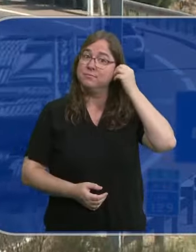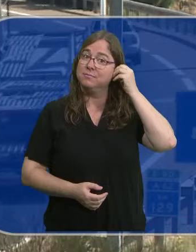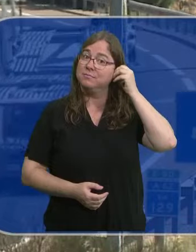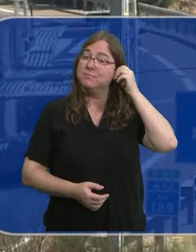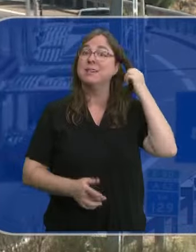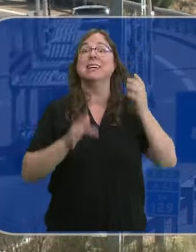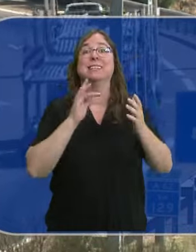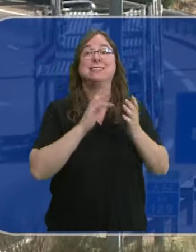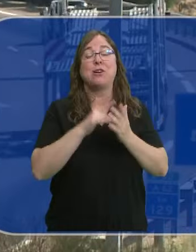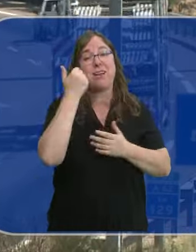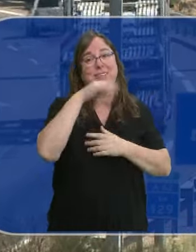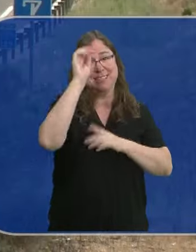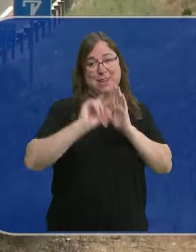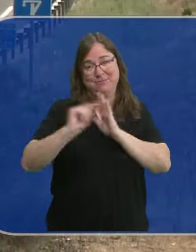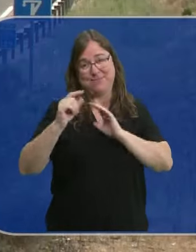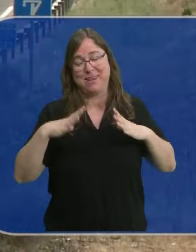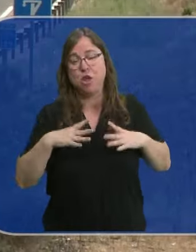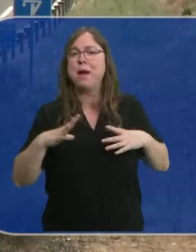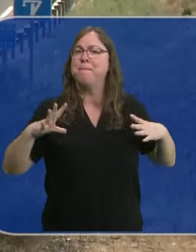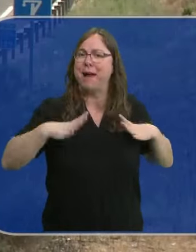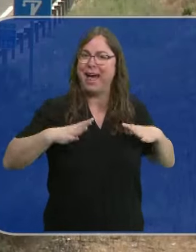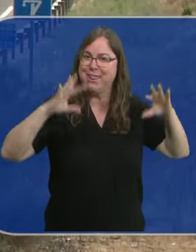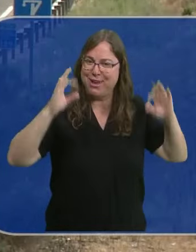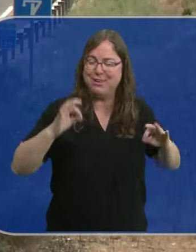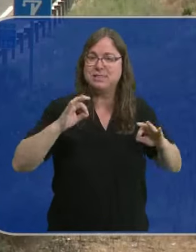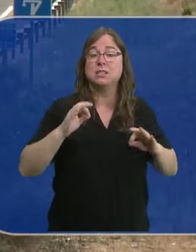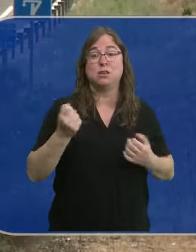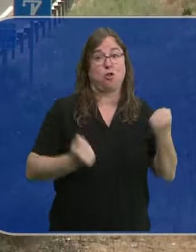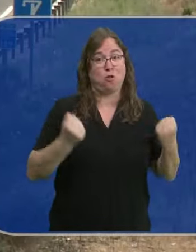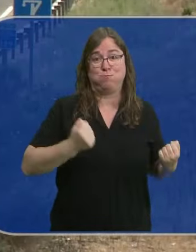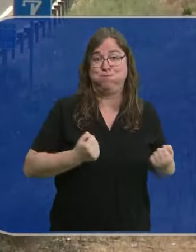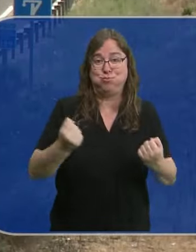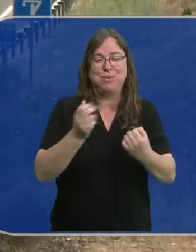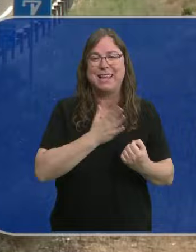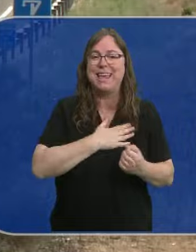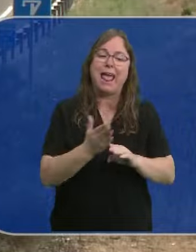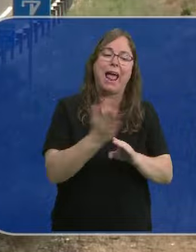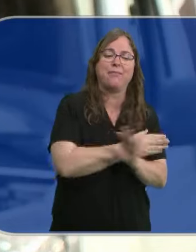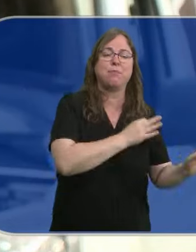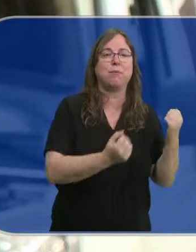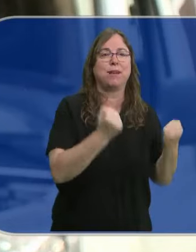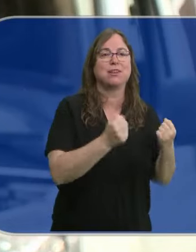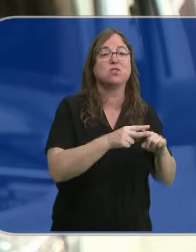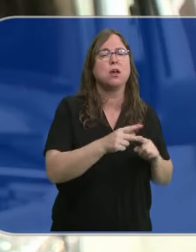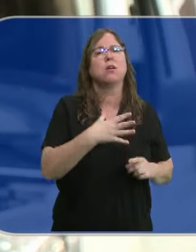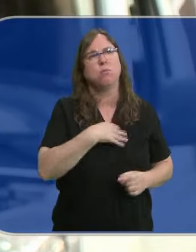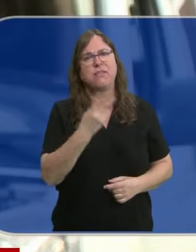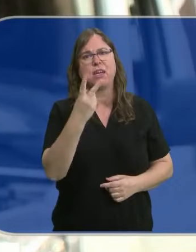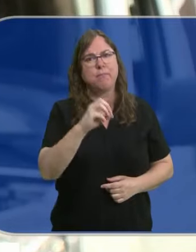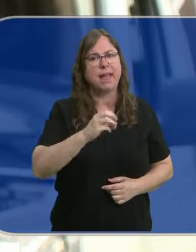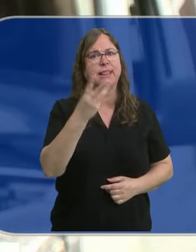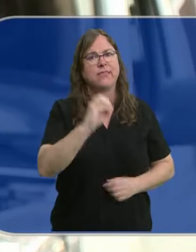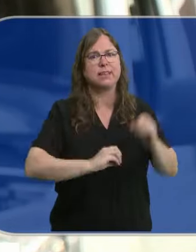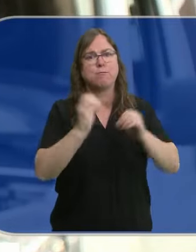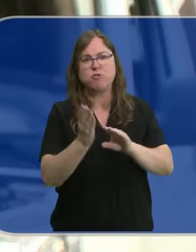Entre las escapadas de fin de semana y las vacaciones de verano, los conductores quieren hacer la puesta a punto. Puede ser que aumente un 20 o un 30